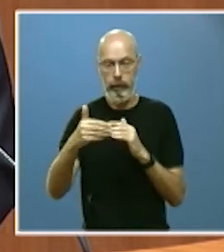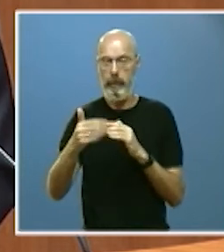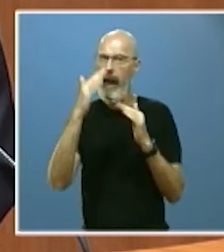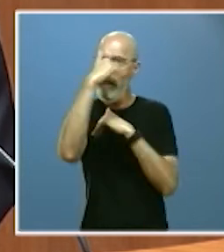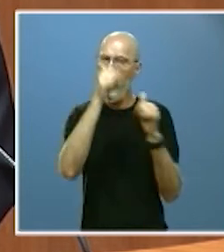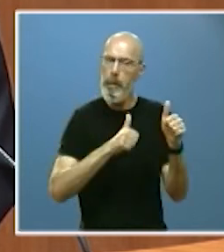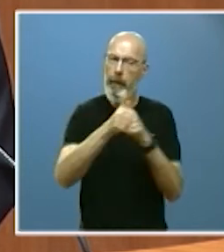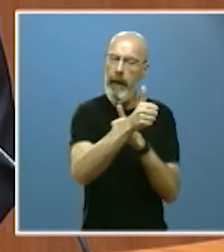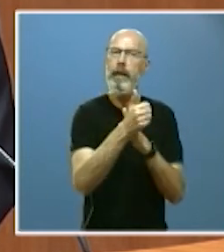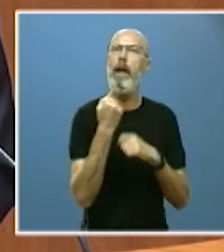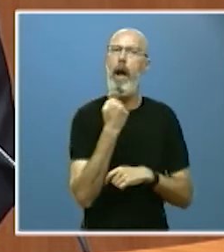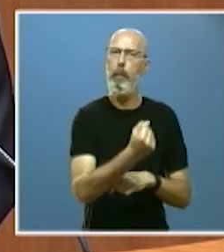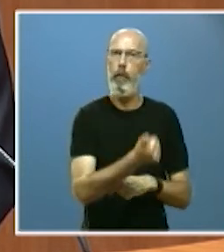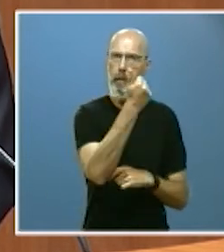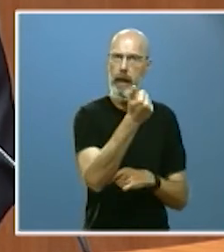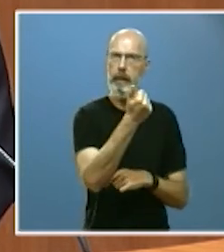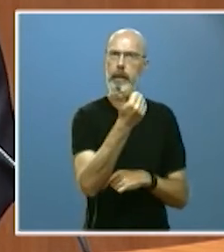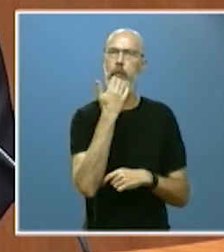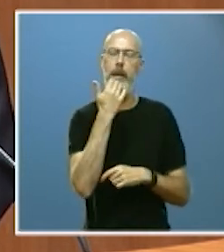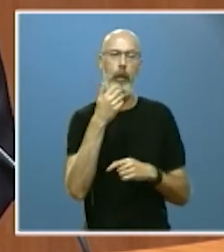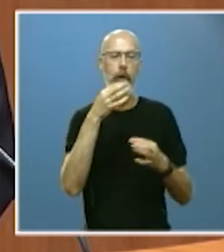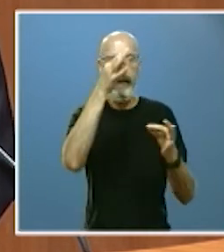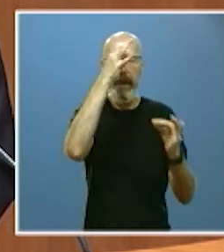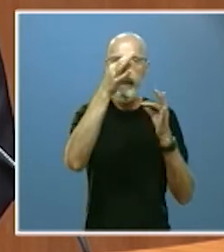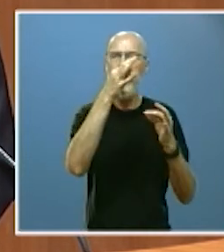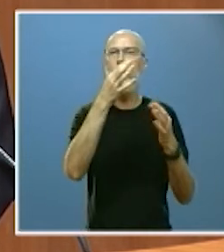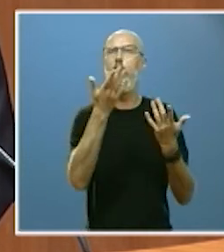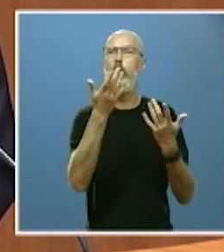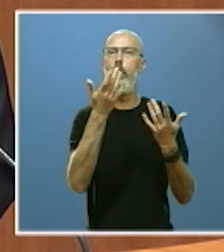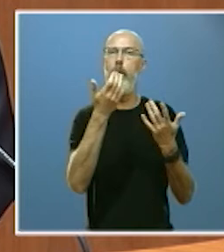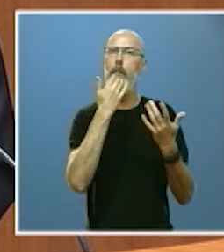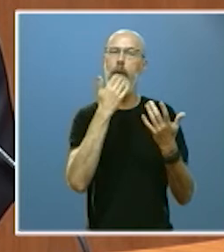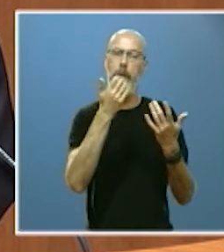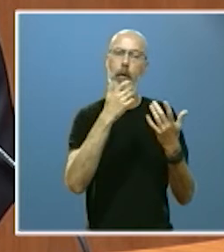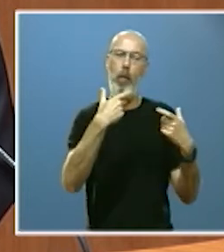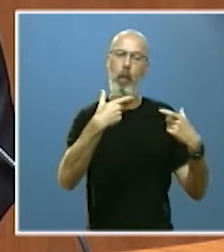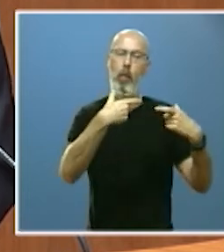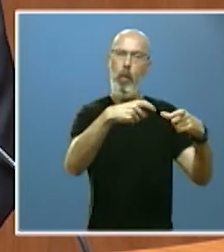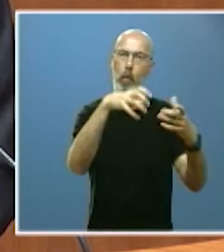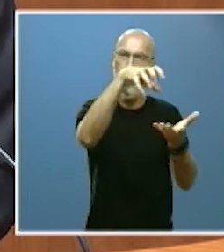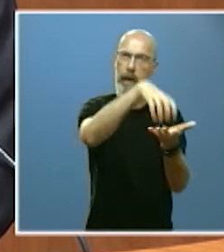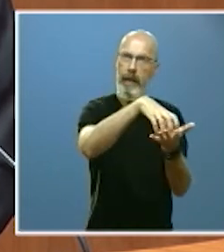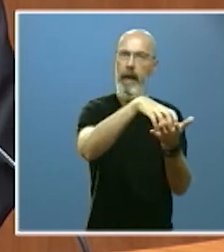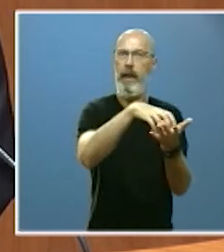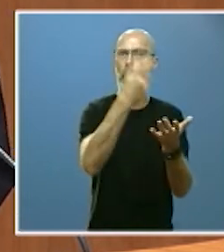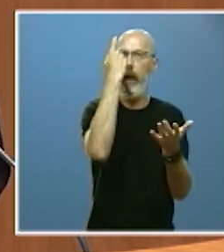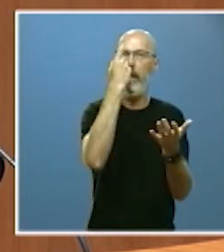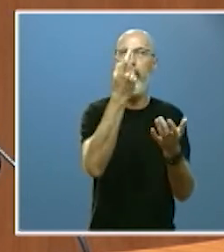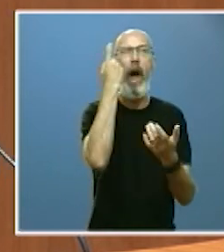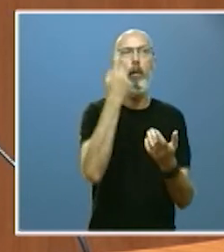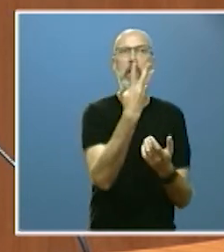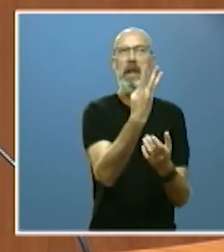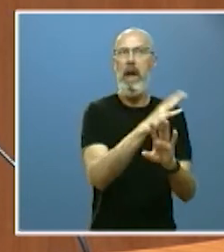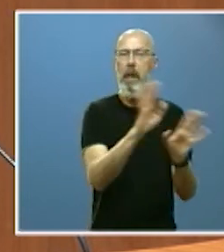flexibilizando en determinados casos los requisitos para mantener unidades educativas con sólo tres alumnos e introduciendo